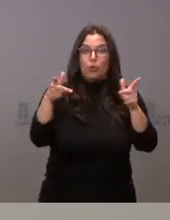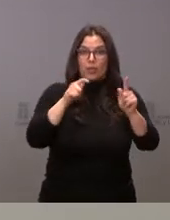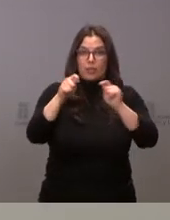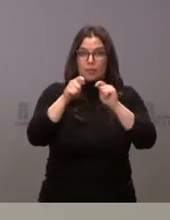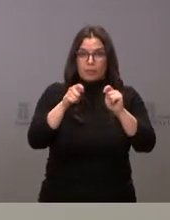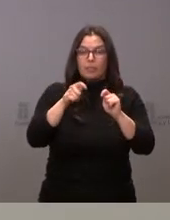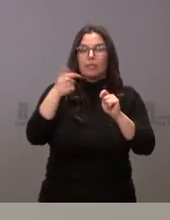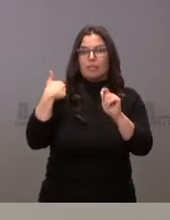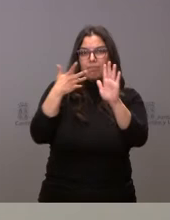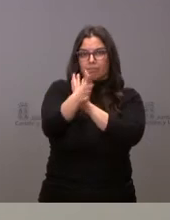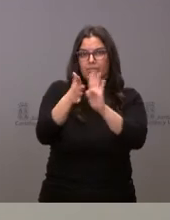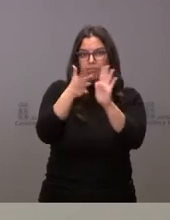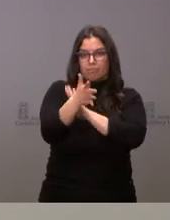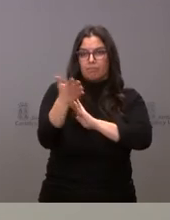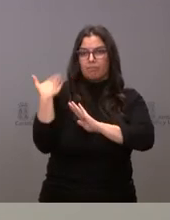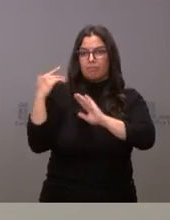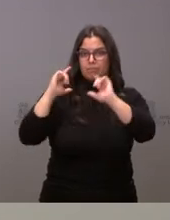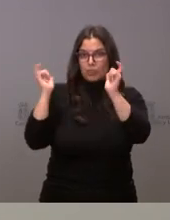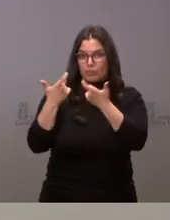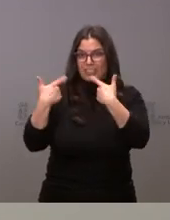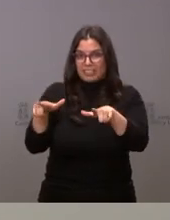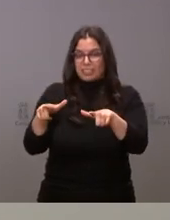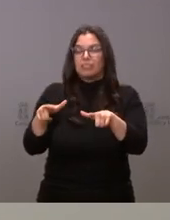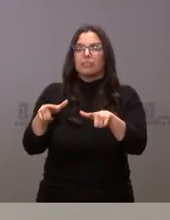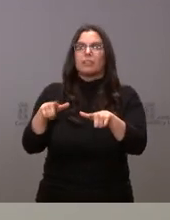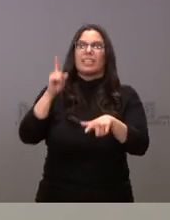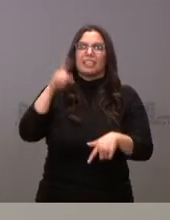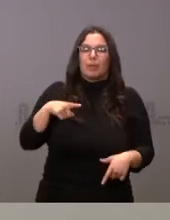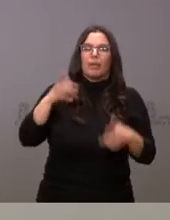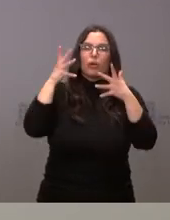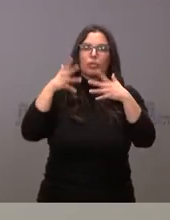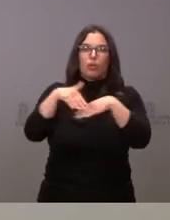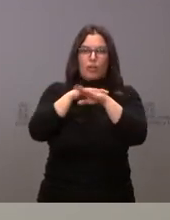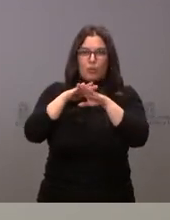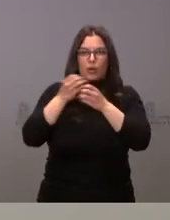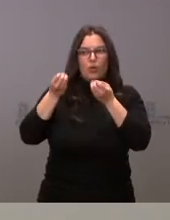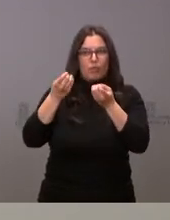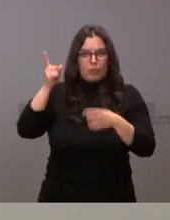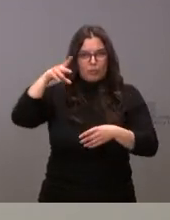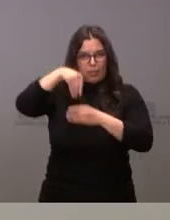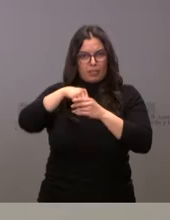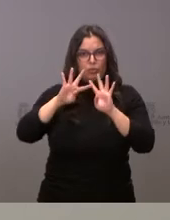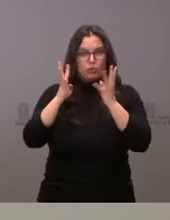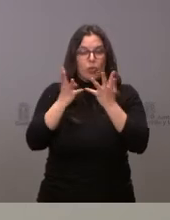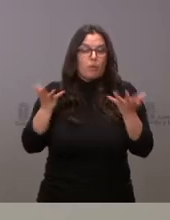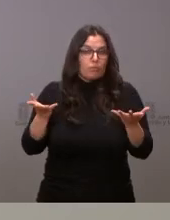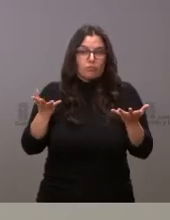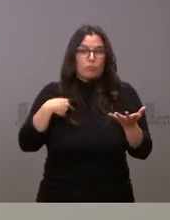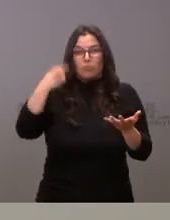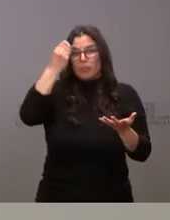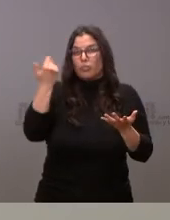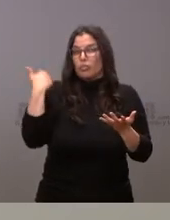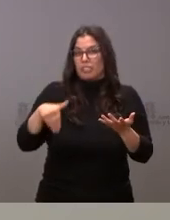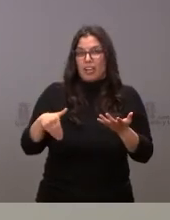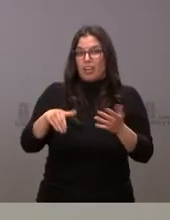la sesión de esa conferencia sectorial y también el Consejo de Gobierno nos ha informado sobre la misma, pero como creo que les di